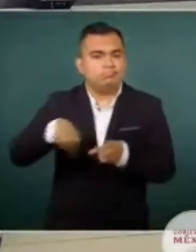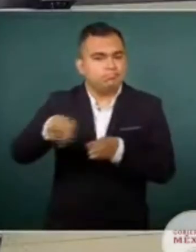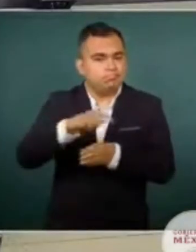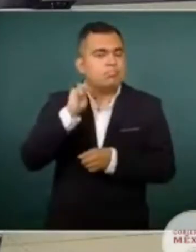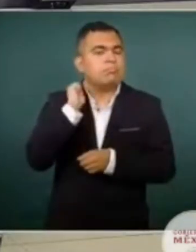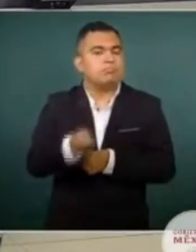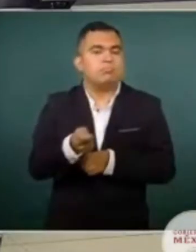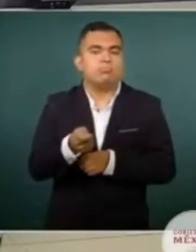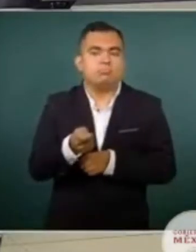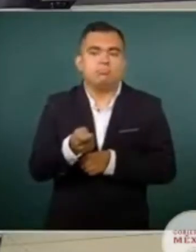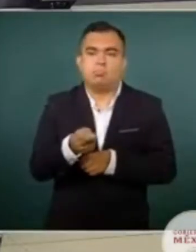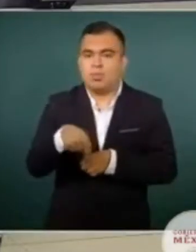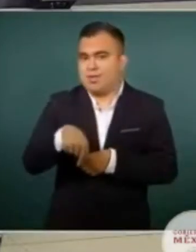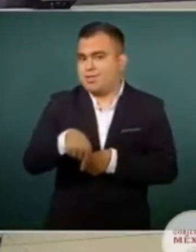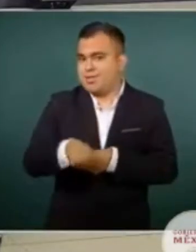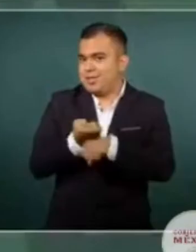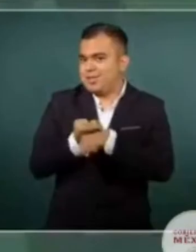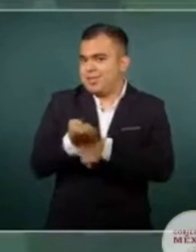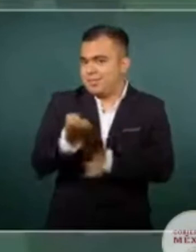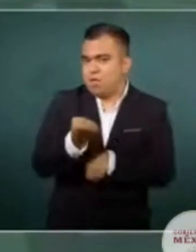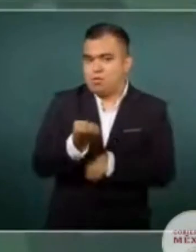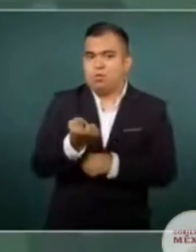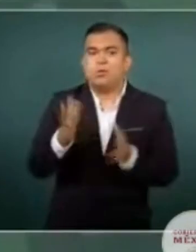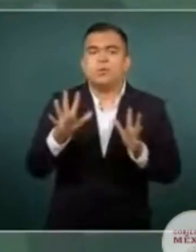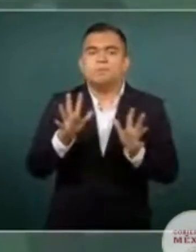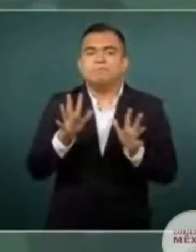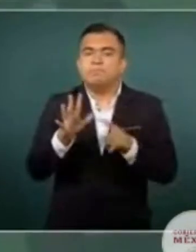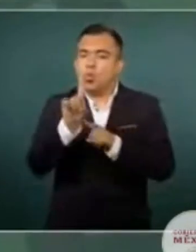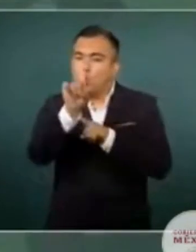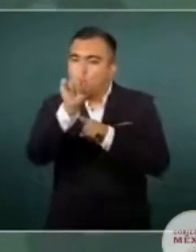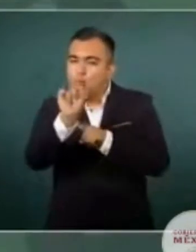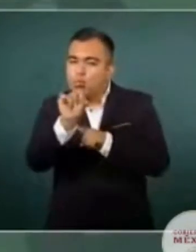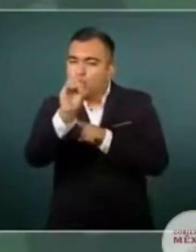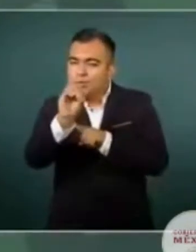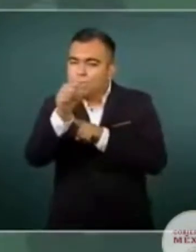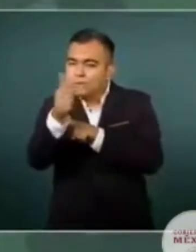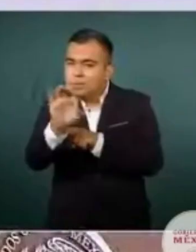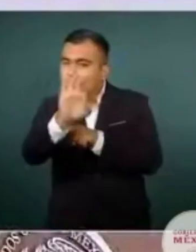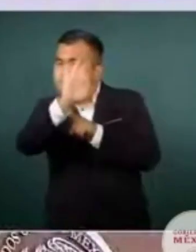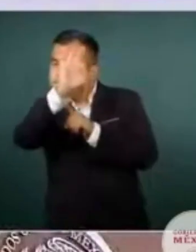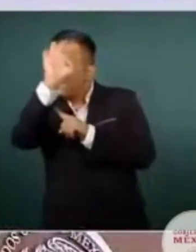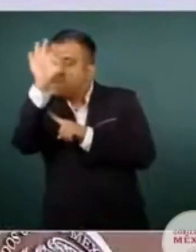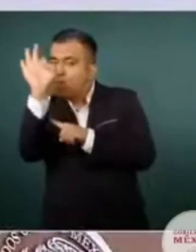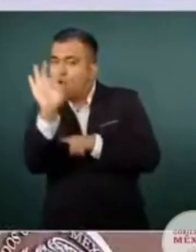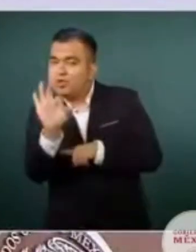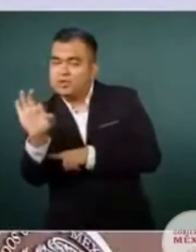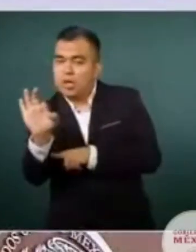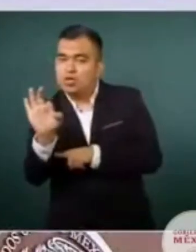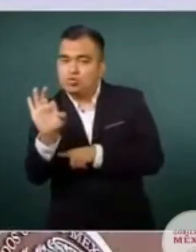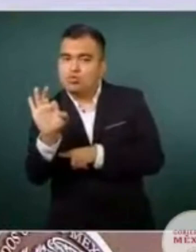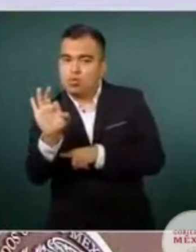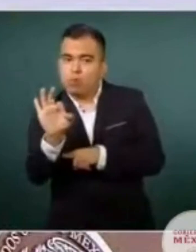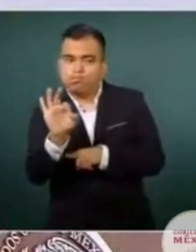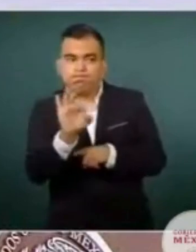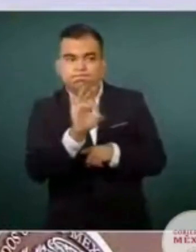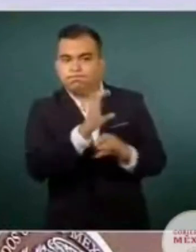el Estado, representan el 1.07 por ciento del total a nivel